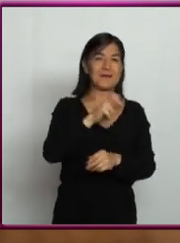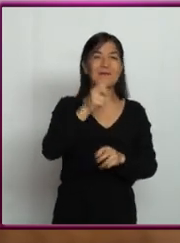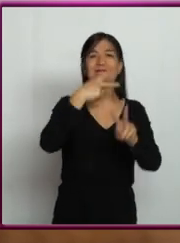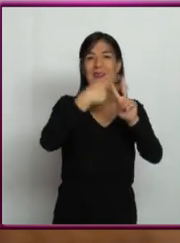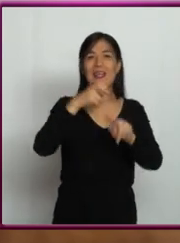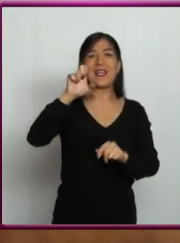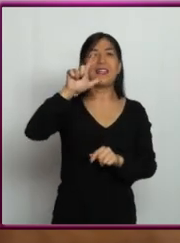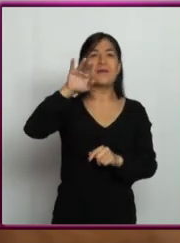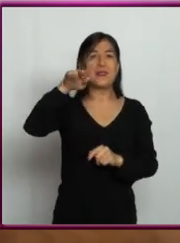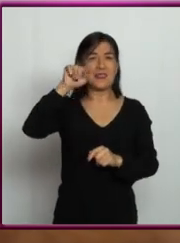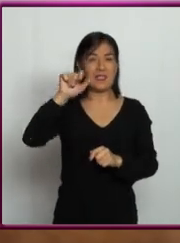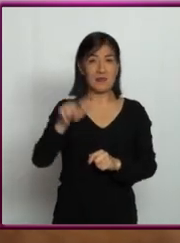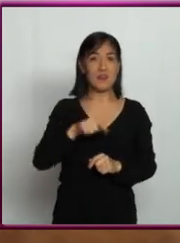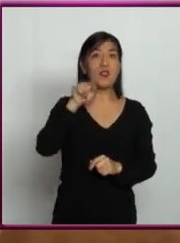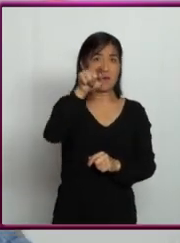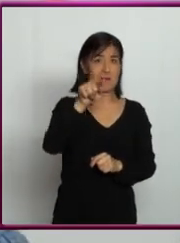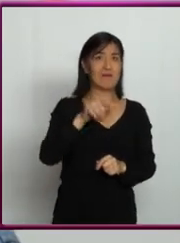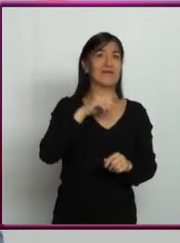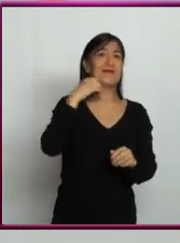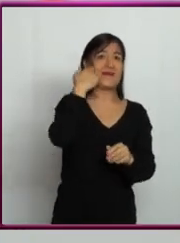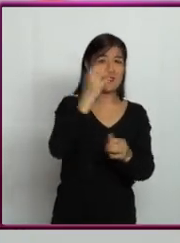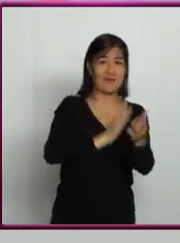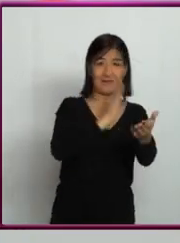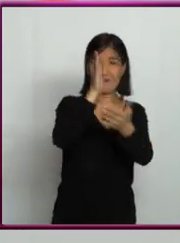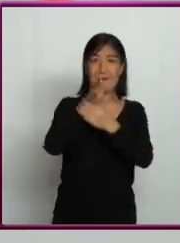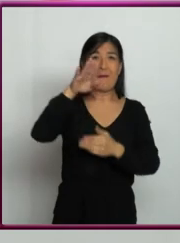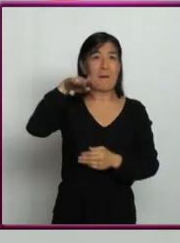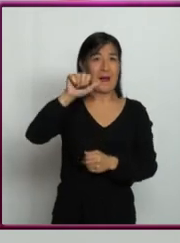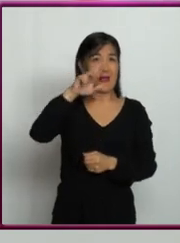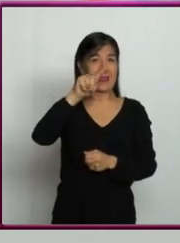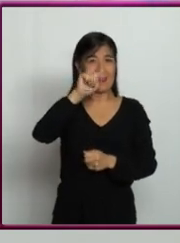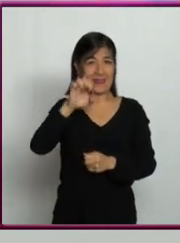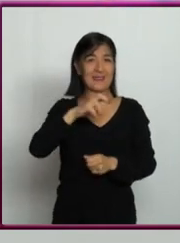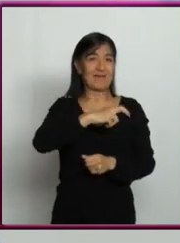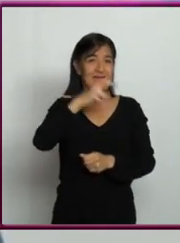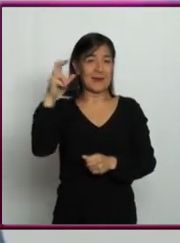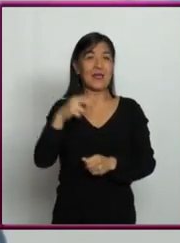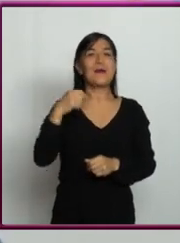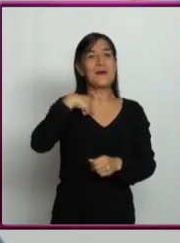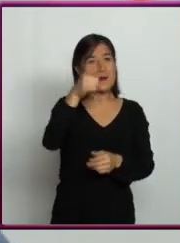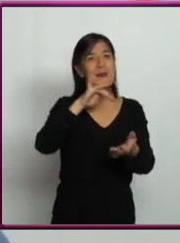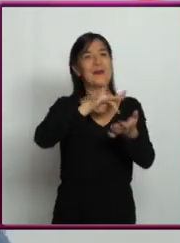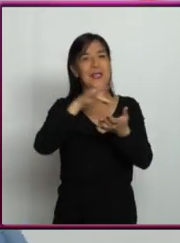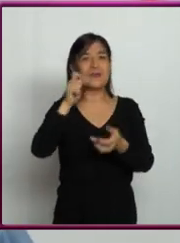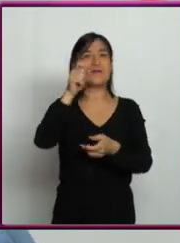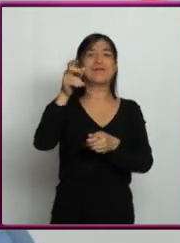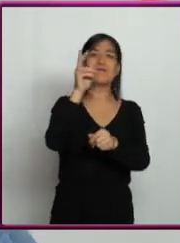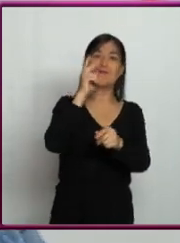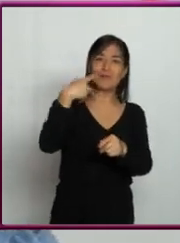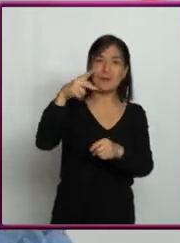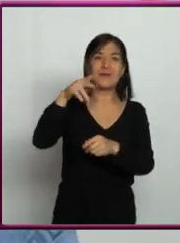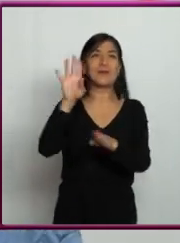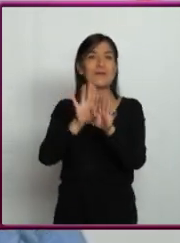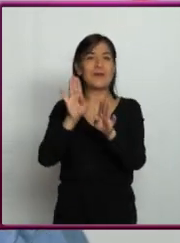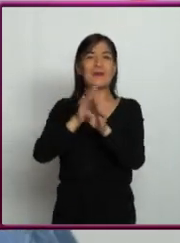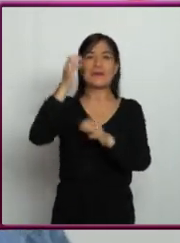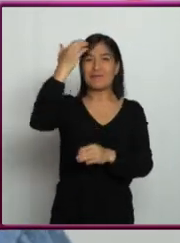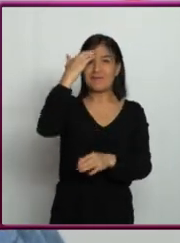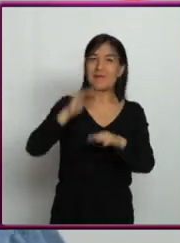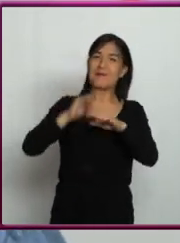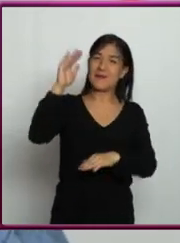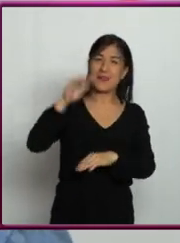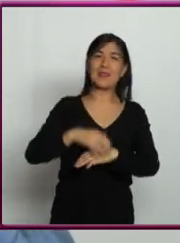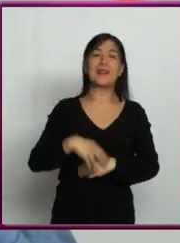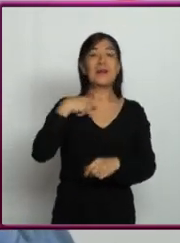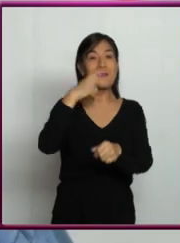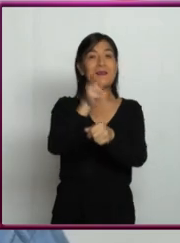semana es ¿irías a Marte? Agradecemos a nuestro equipo de especialistas y su invaluable conocimiento y los invitamos a quedarse